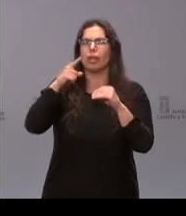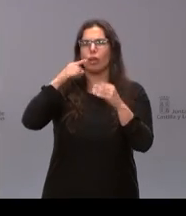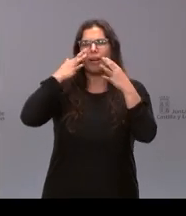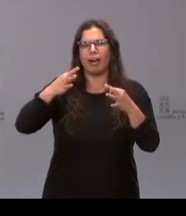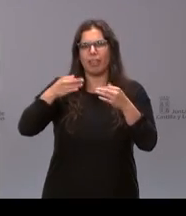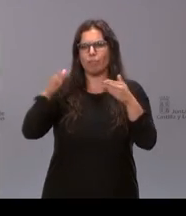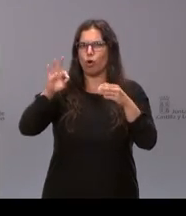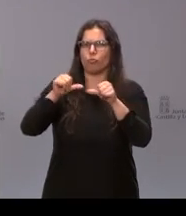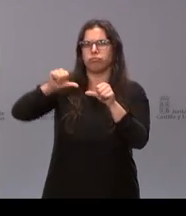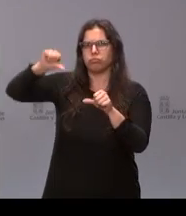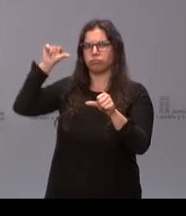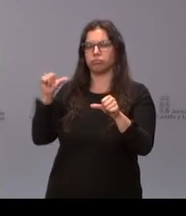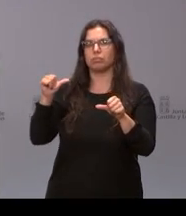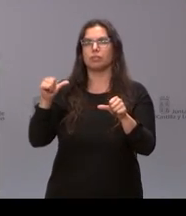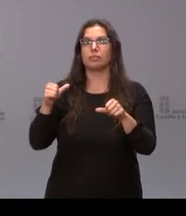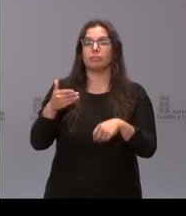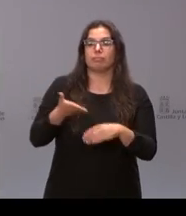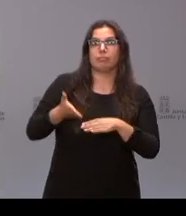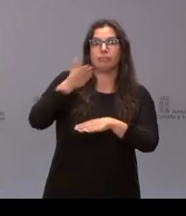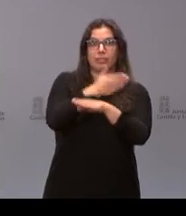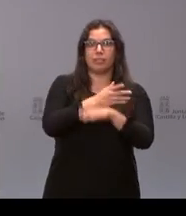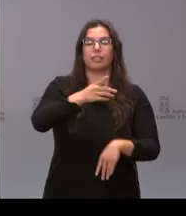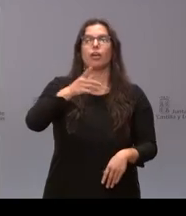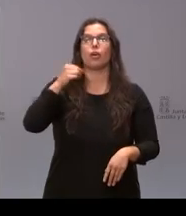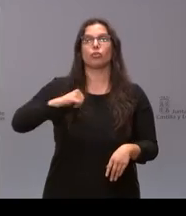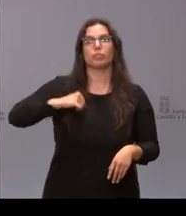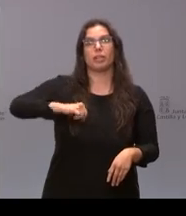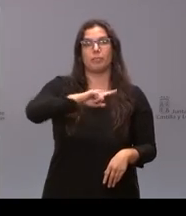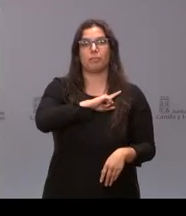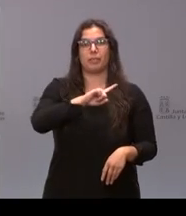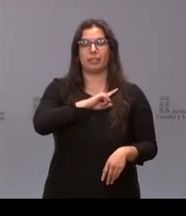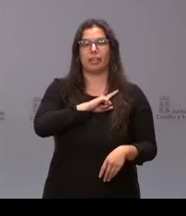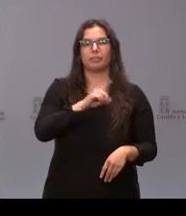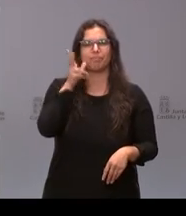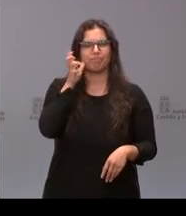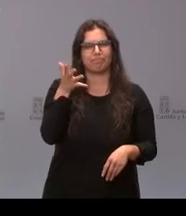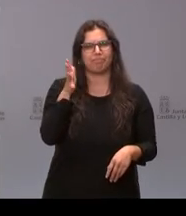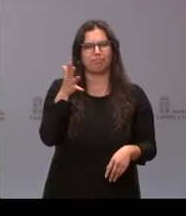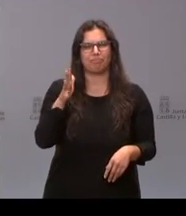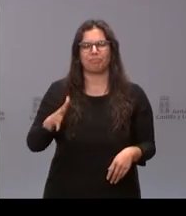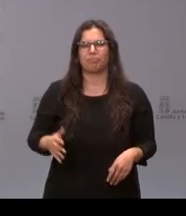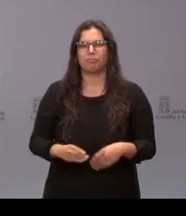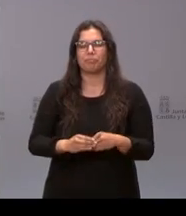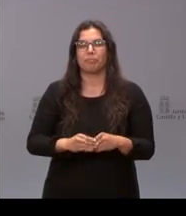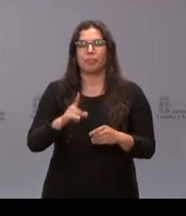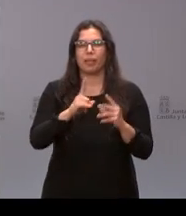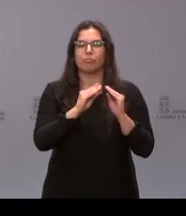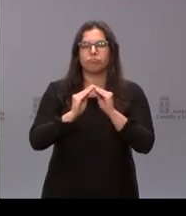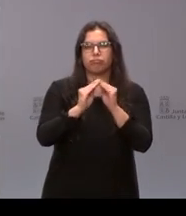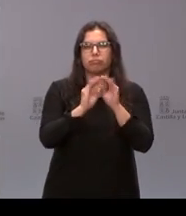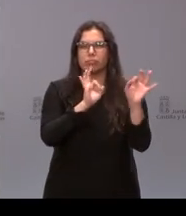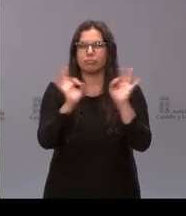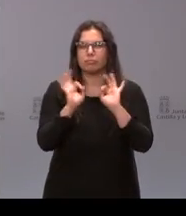Entre las paredes del Divino Vallés, del Hospital Militar, del Centro de Especialidades Periféricas y, muy especialmente, del Hospital